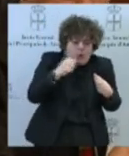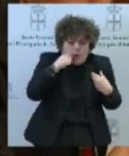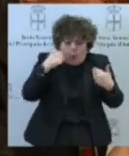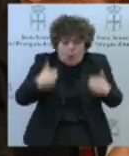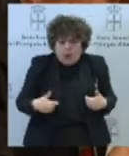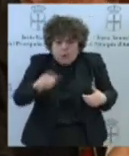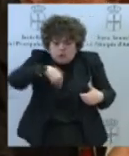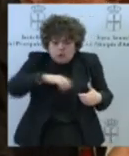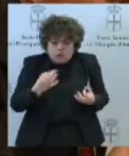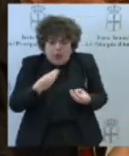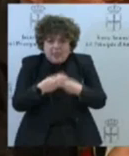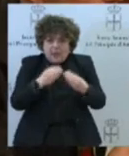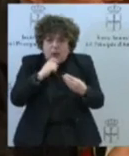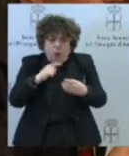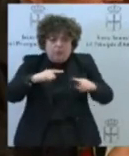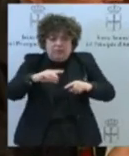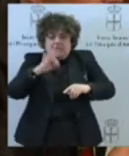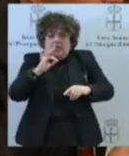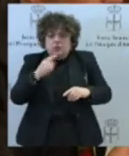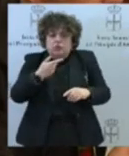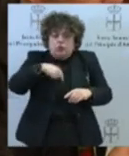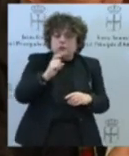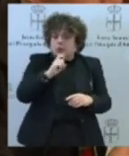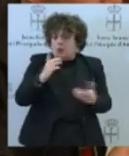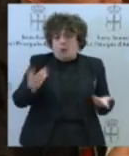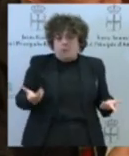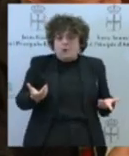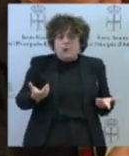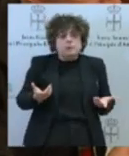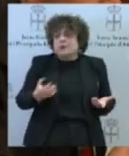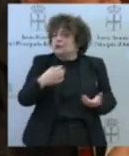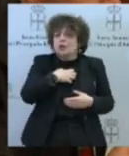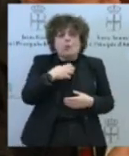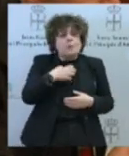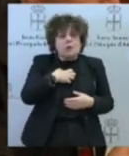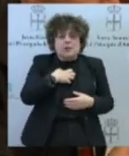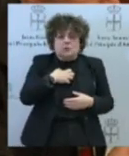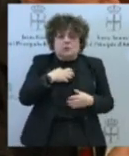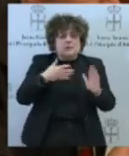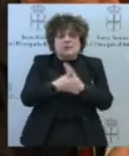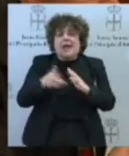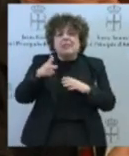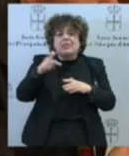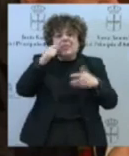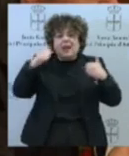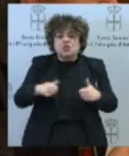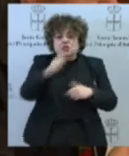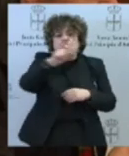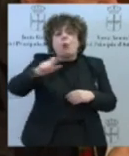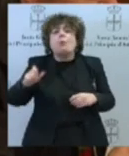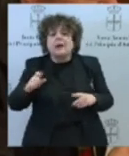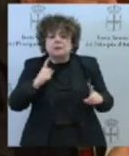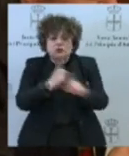absolutamente inasumible y es una vulneración de derechos humanos que cualquier trayectoria política o ideología política